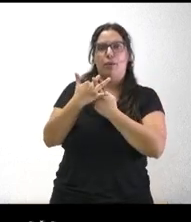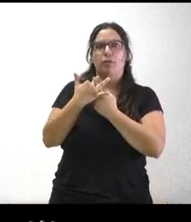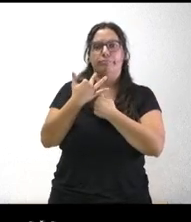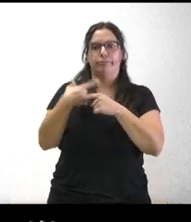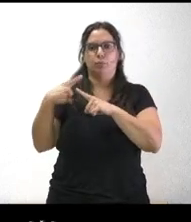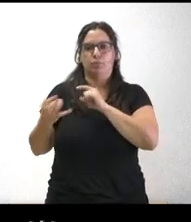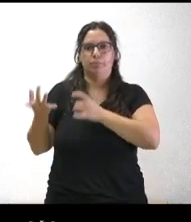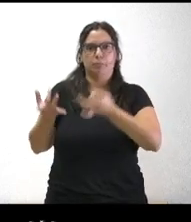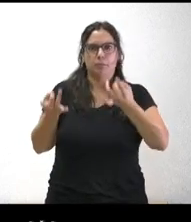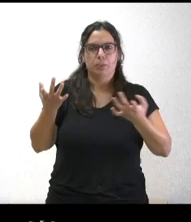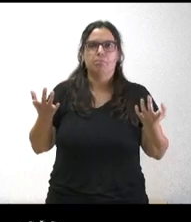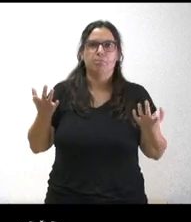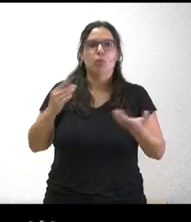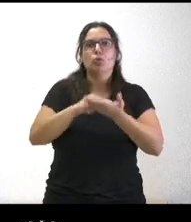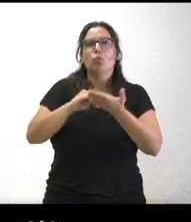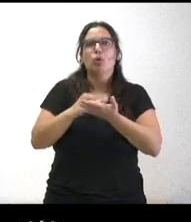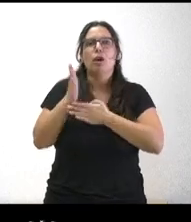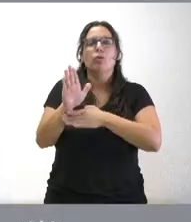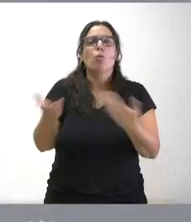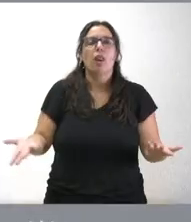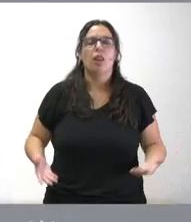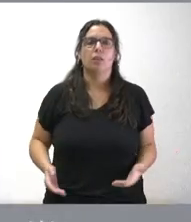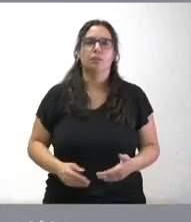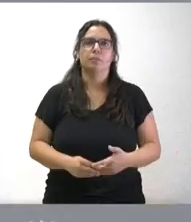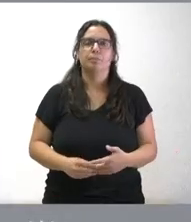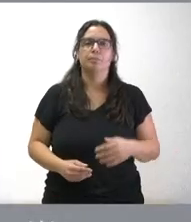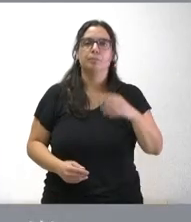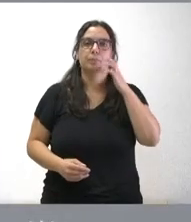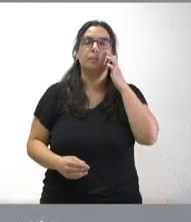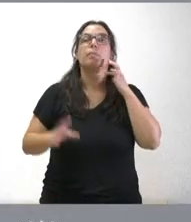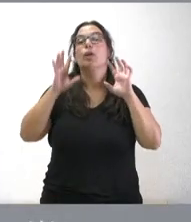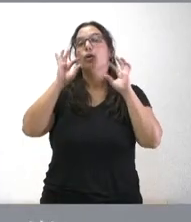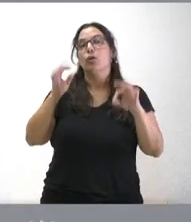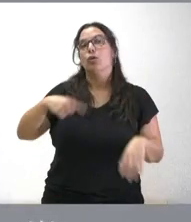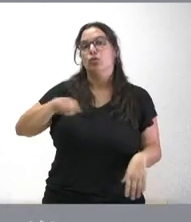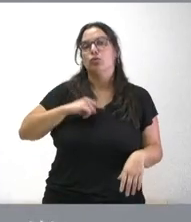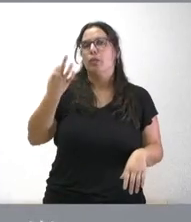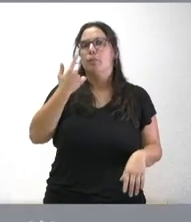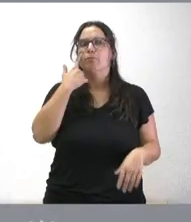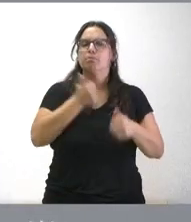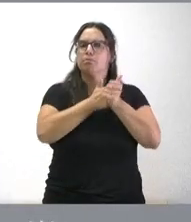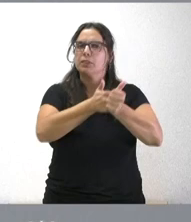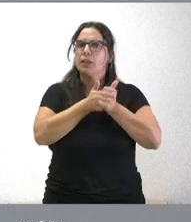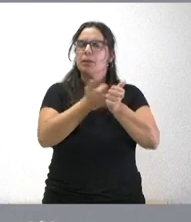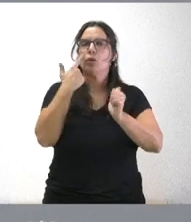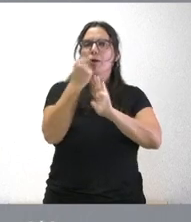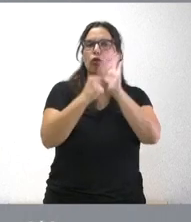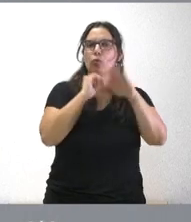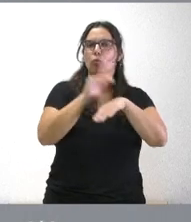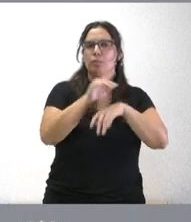que están aconteciendo qué soluciones plantean Pues lógicamente nosotros tenemos que seguir muy de cerca el cumplimiento de las condiciones